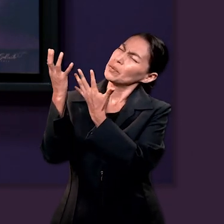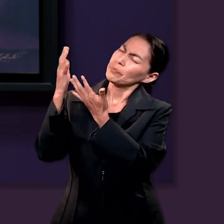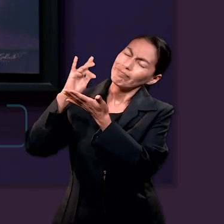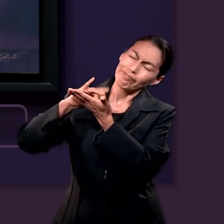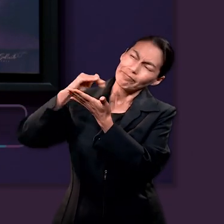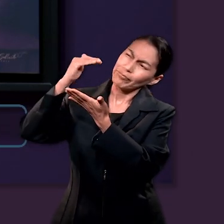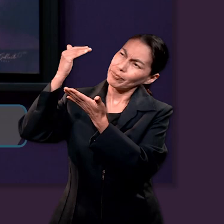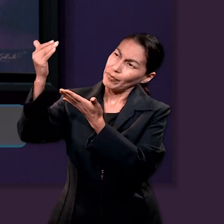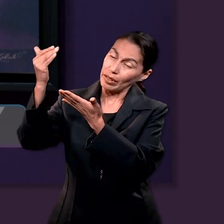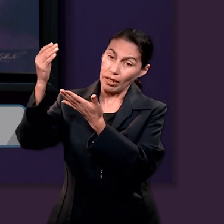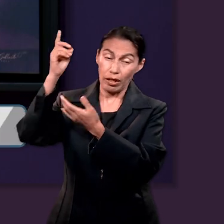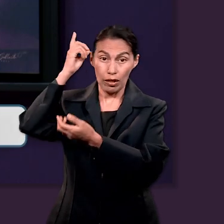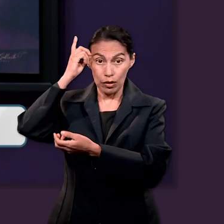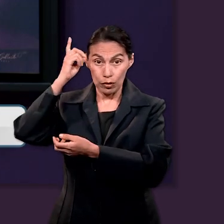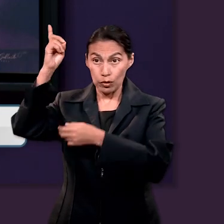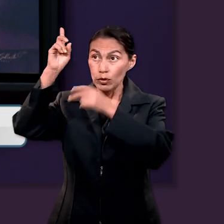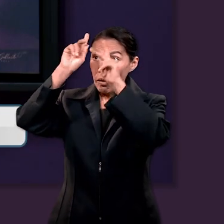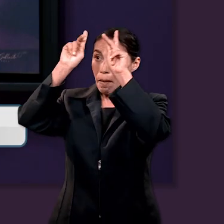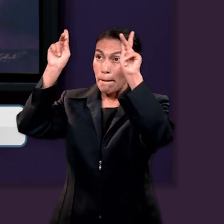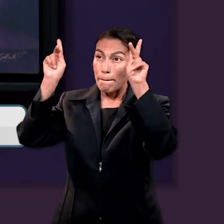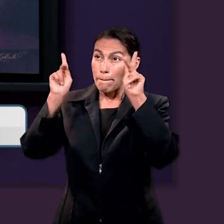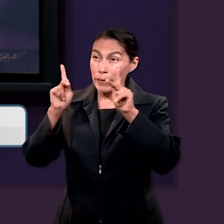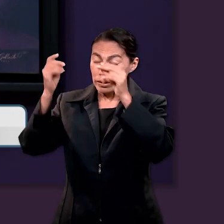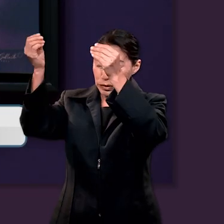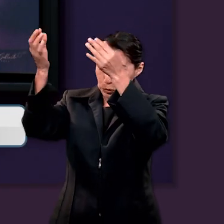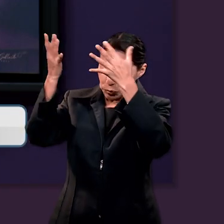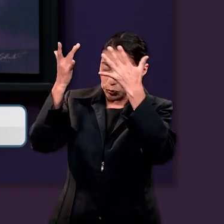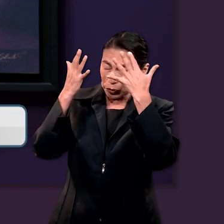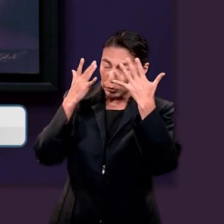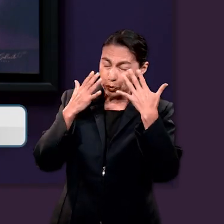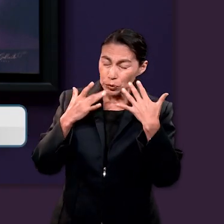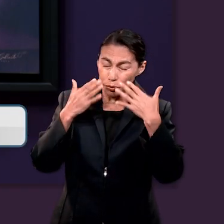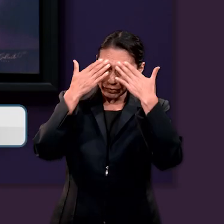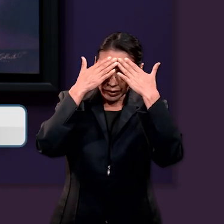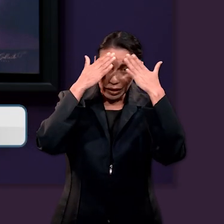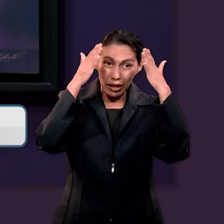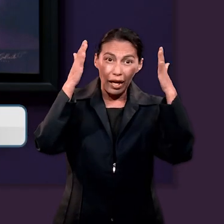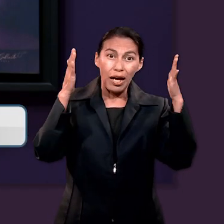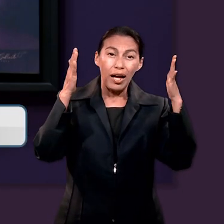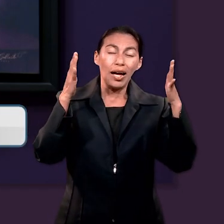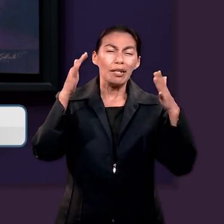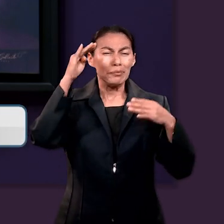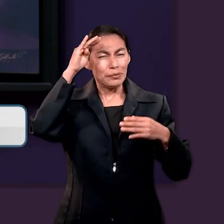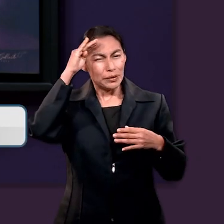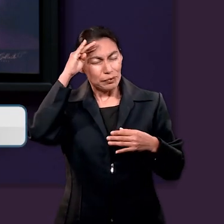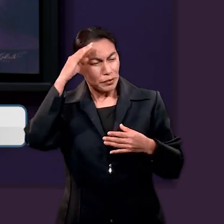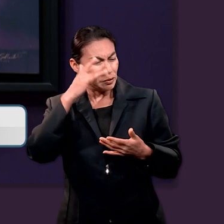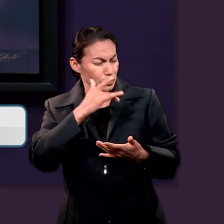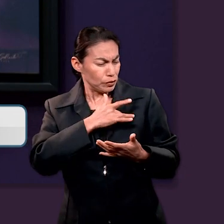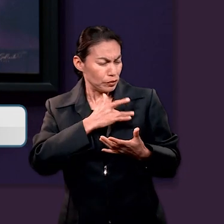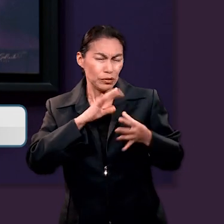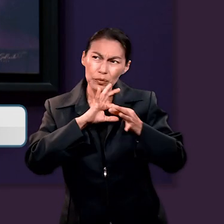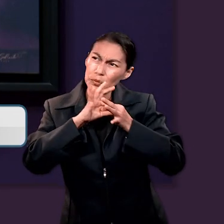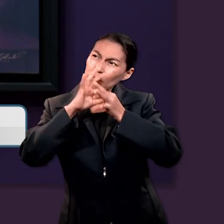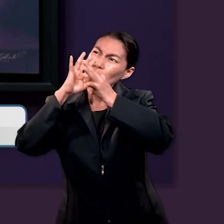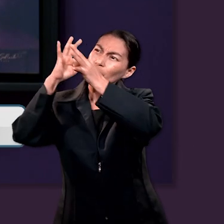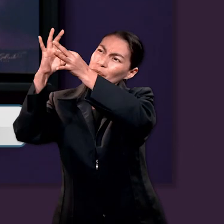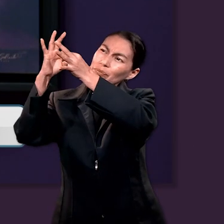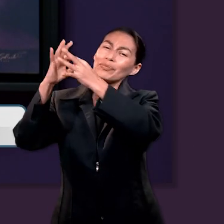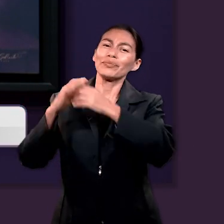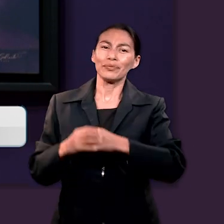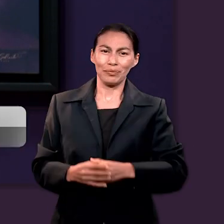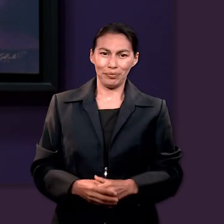ruego, con acción de gracias. Y la paz de Dios que sobrepasa todo entendimiento guardará vuestros corazones y vuestros